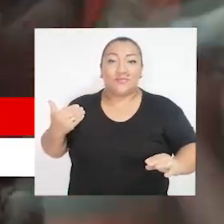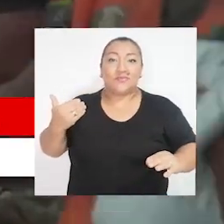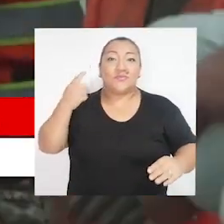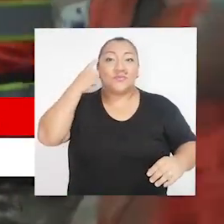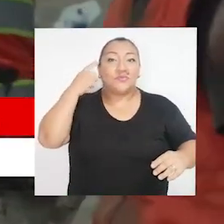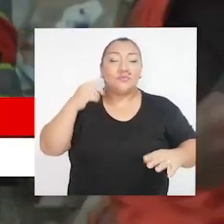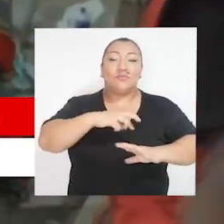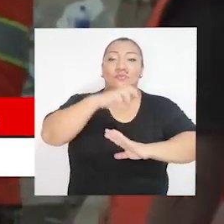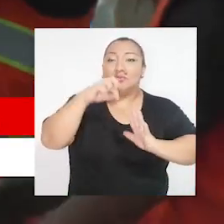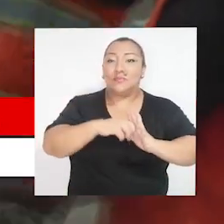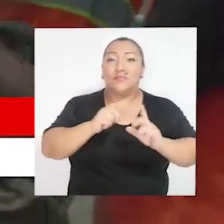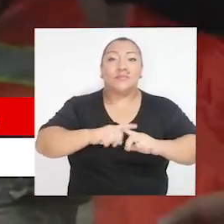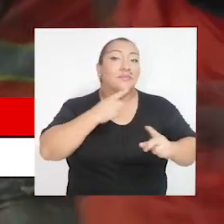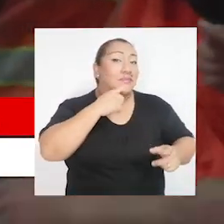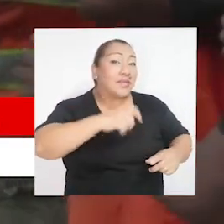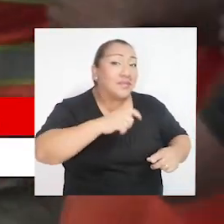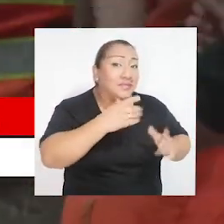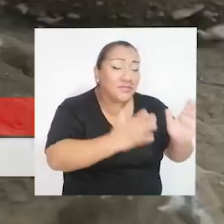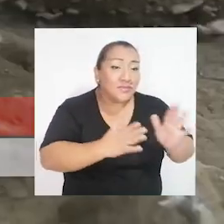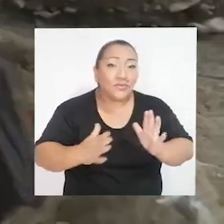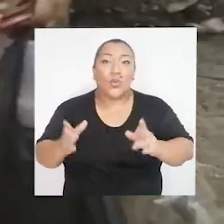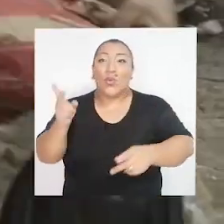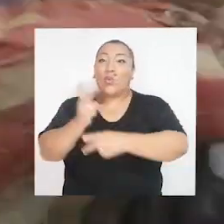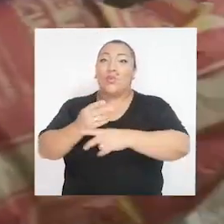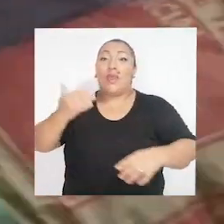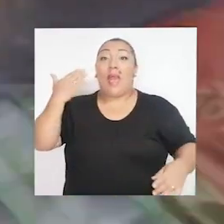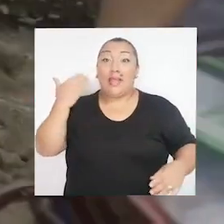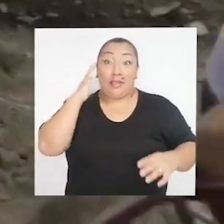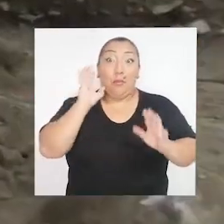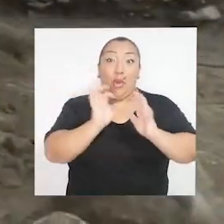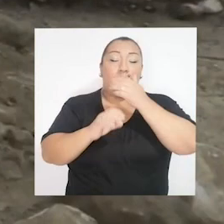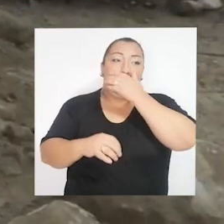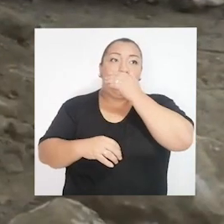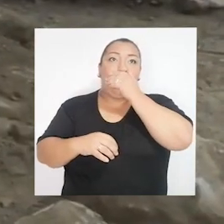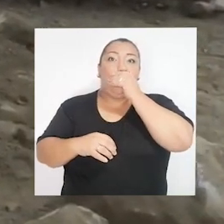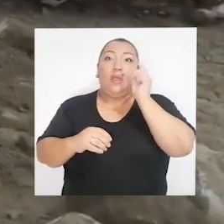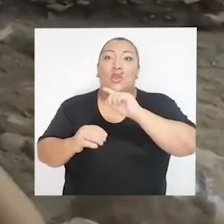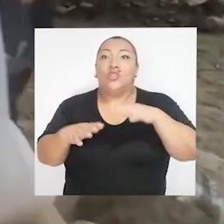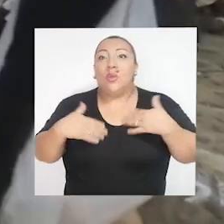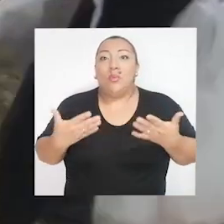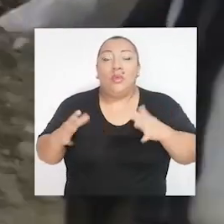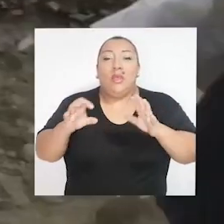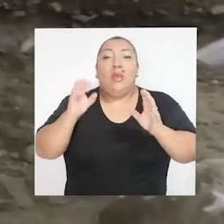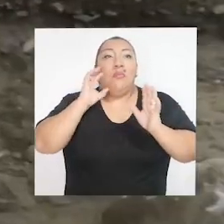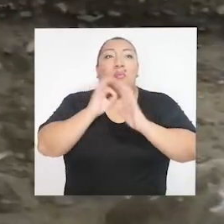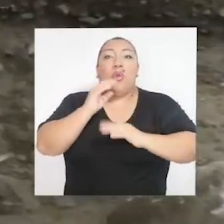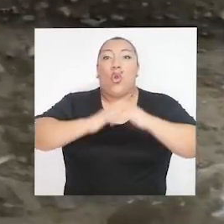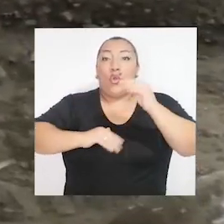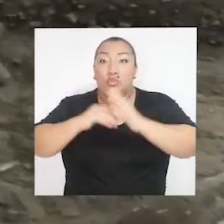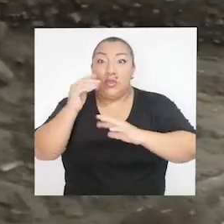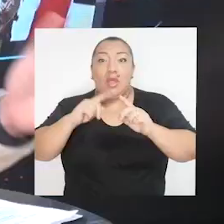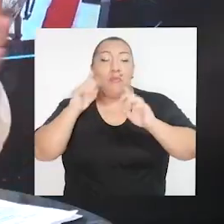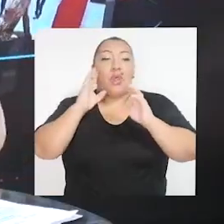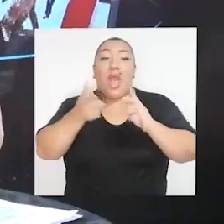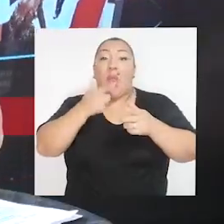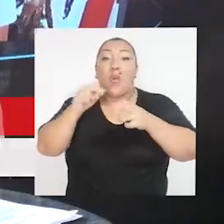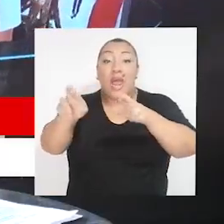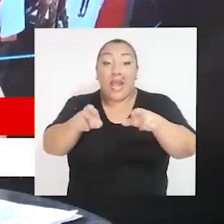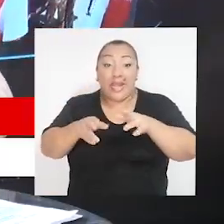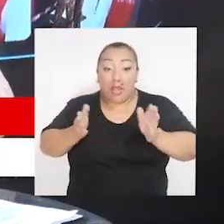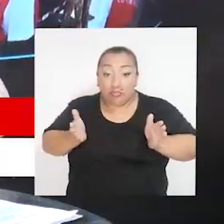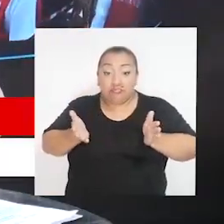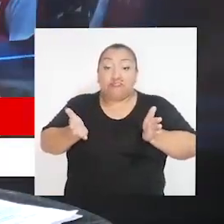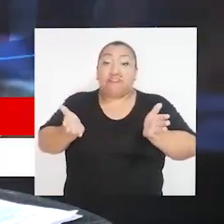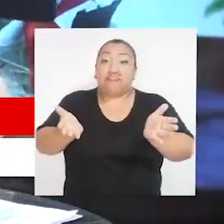recursos para los proyectos y las actividades necesarias para prevenir esto. Por ejemplo, no se podrían llevar a cabo la construcción de defensas